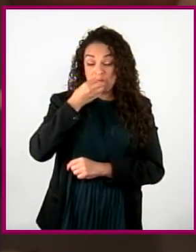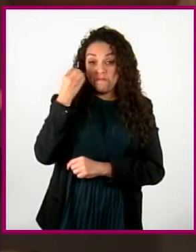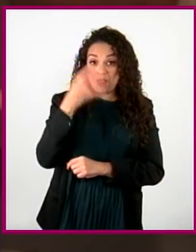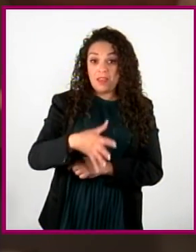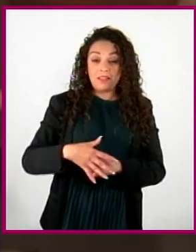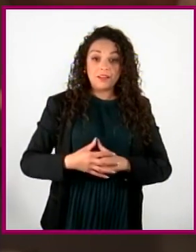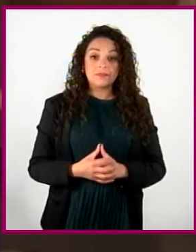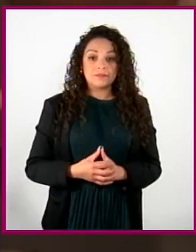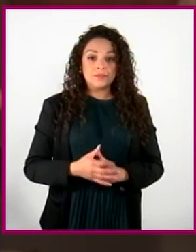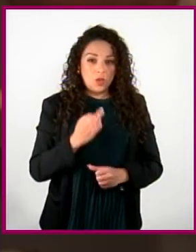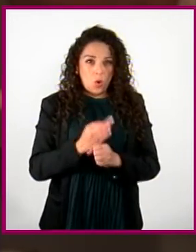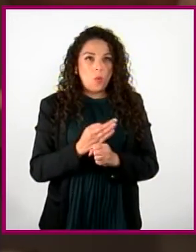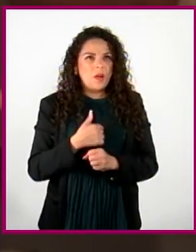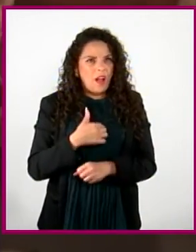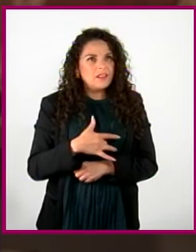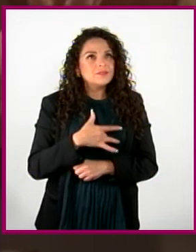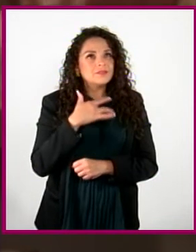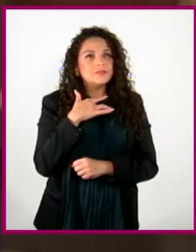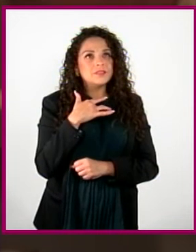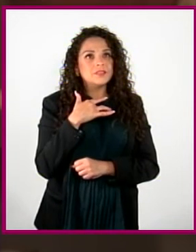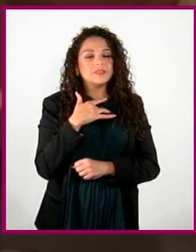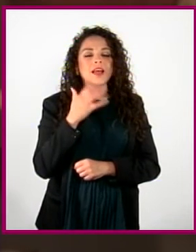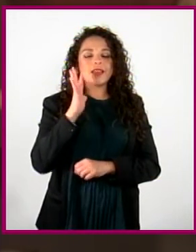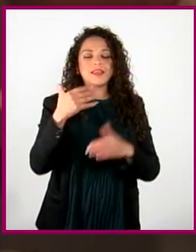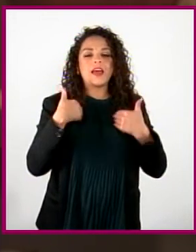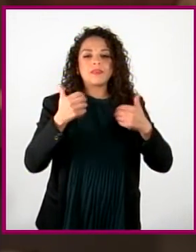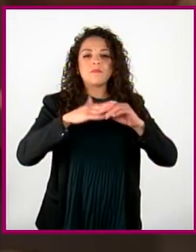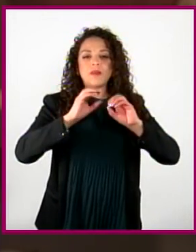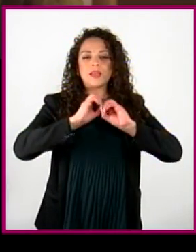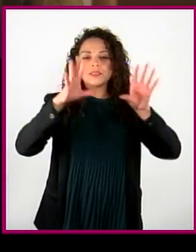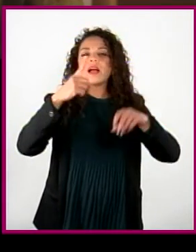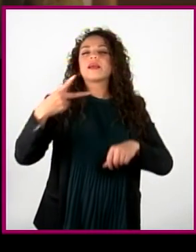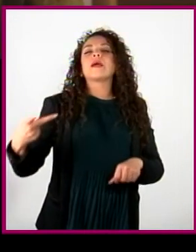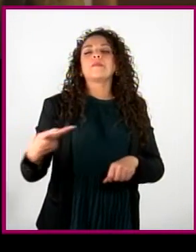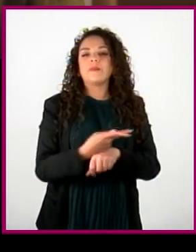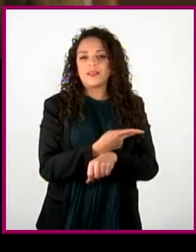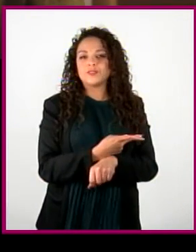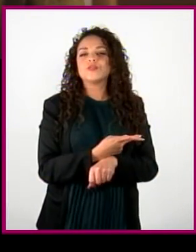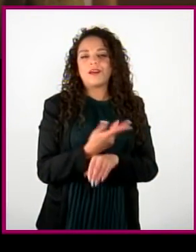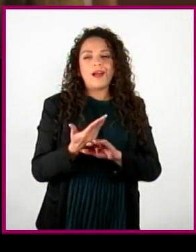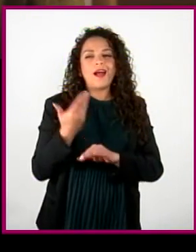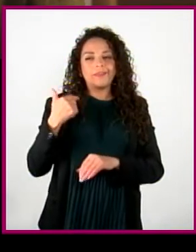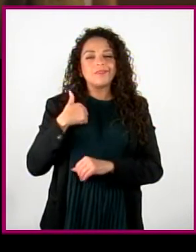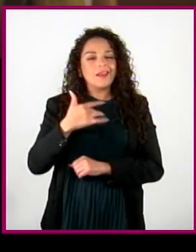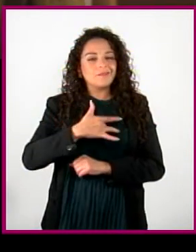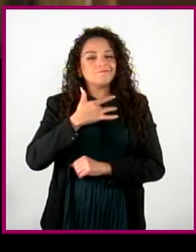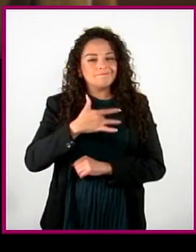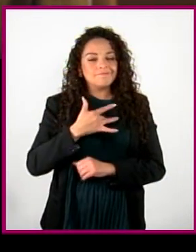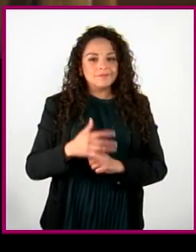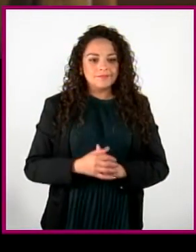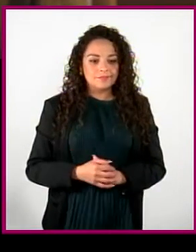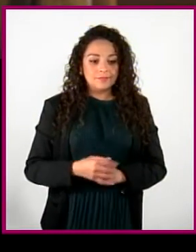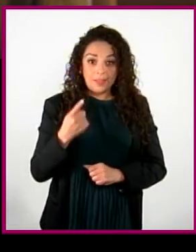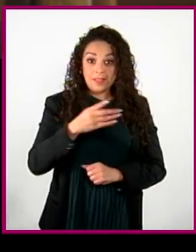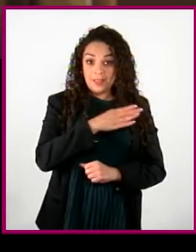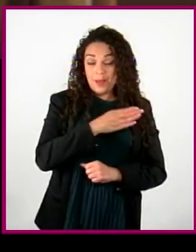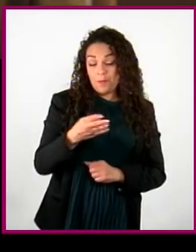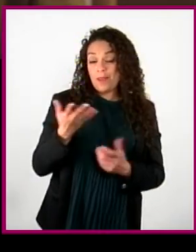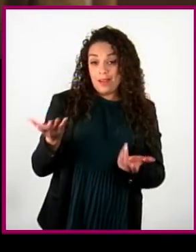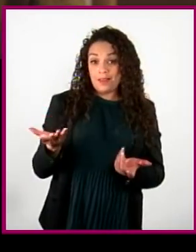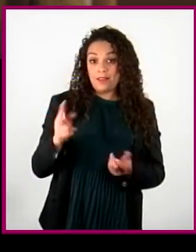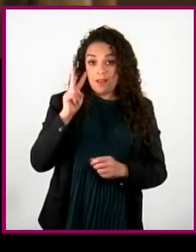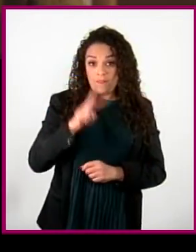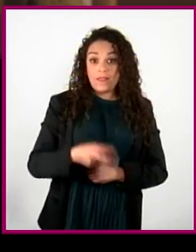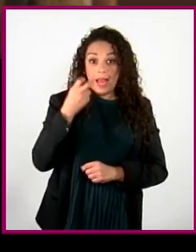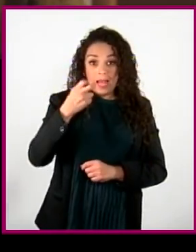Ahorita siento que puedo ver más claramente lo que sucedió. ¡Qué chido! Te digo que una mente clara nos ayuda a tener